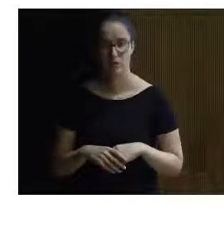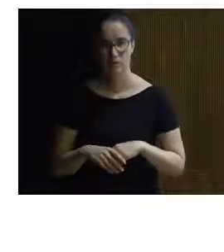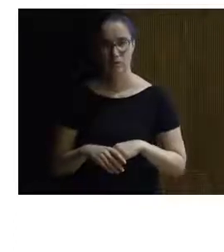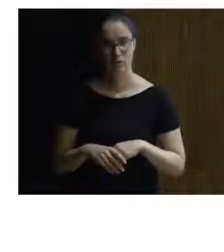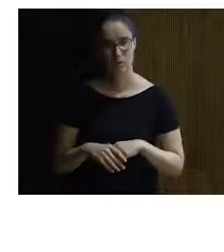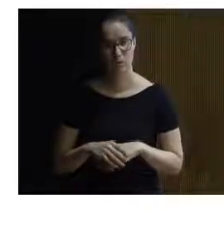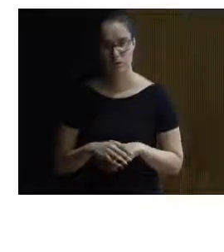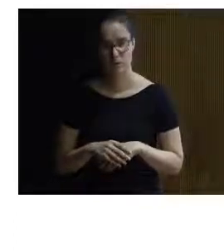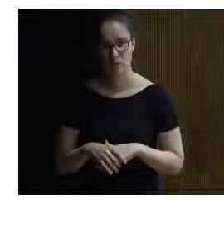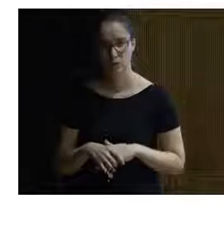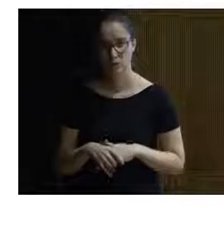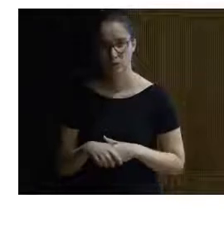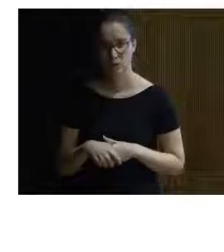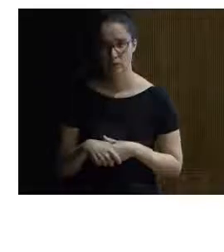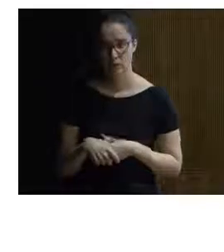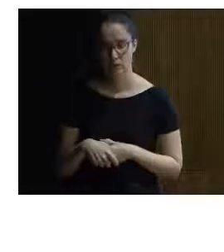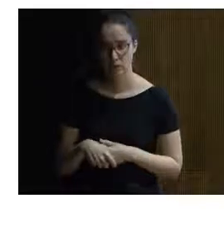un segundito perdonad